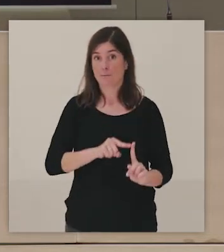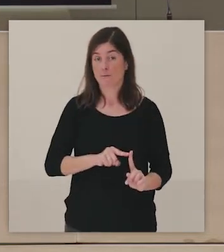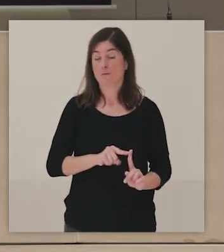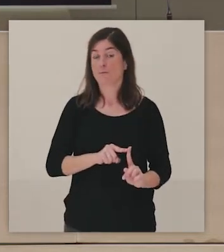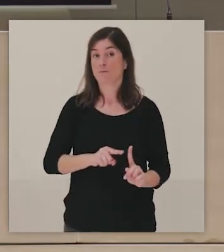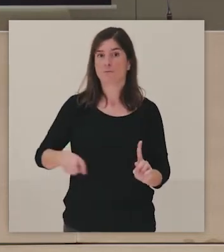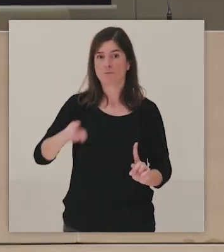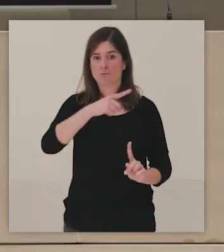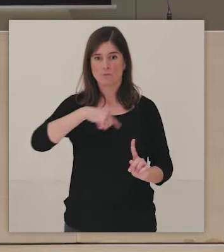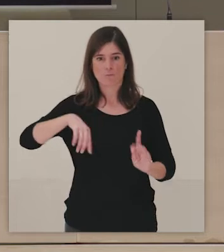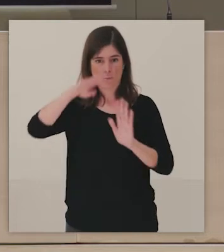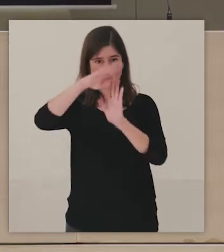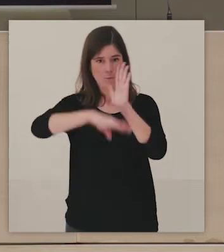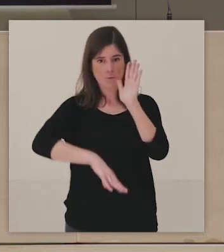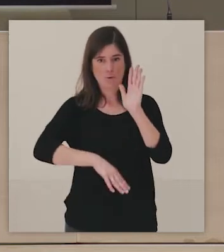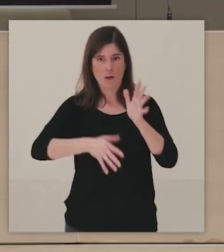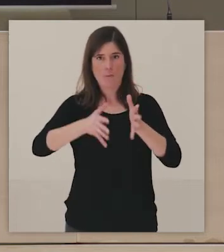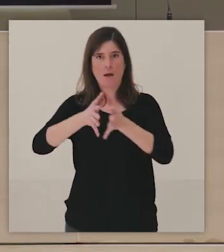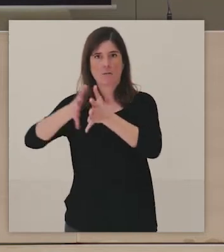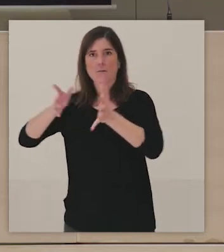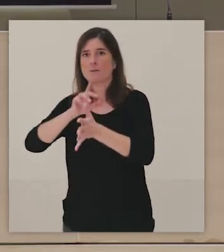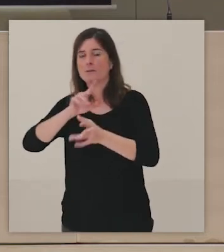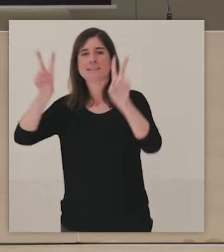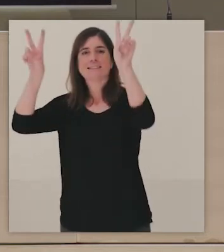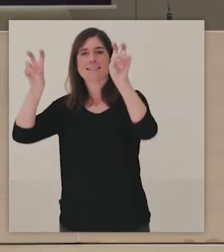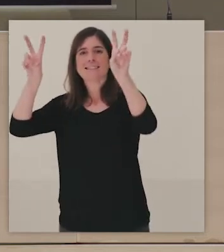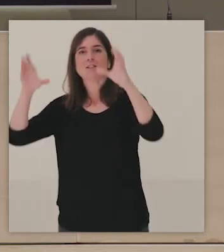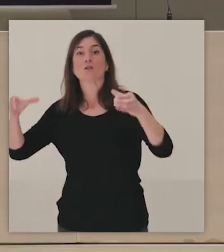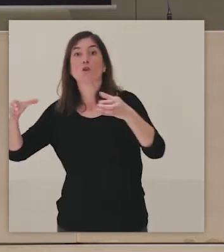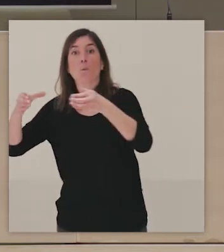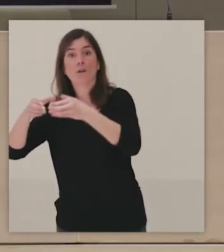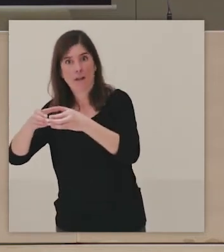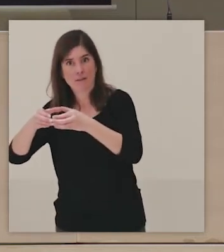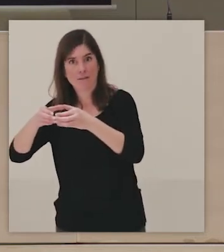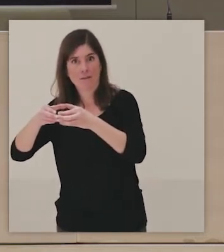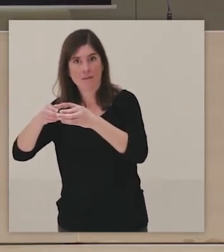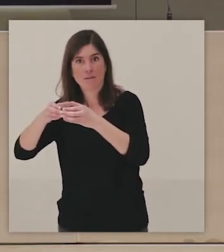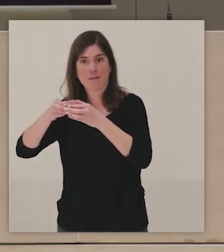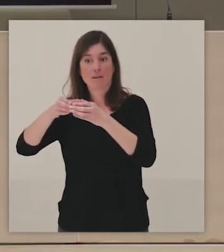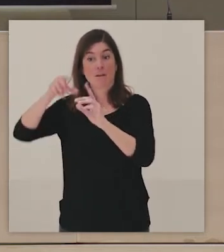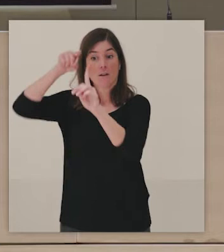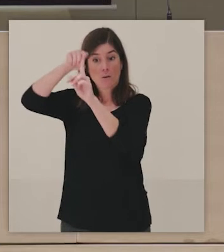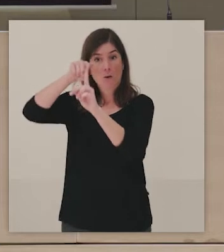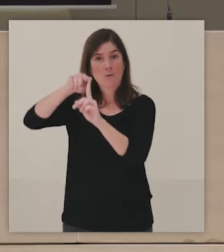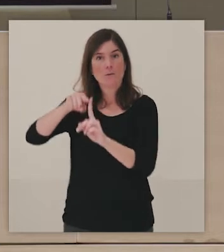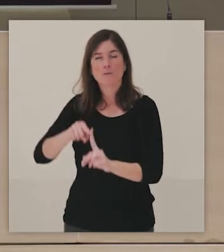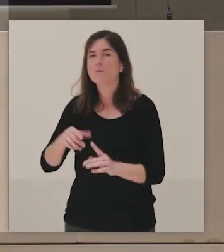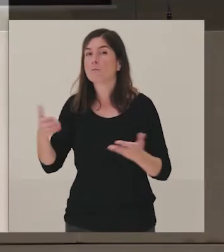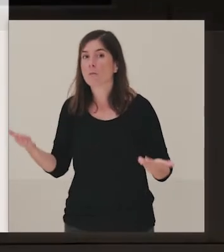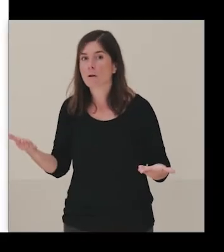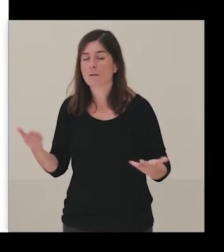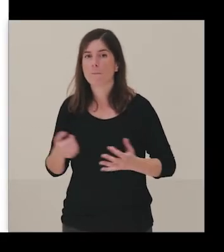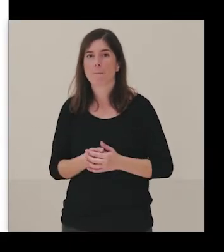gran programa que es Comunidad o en este gran bloque de contenido,